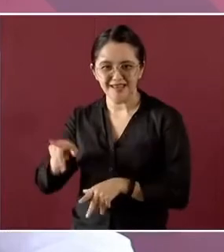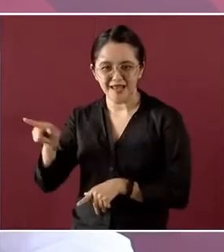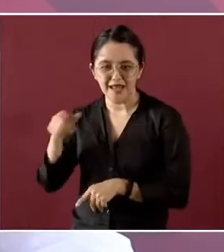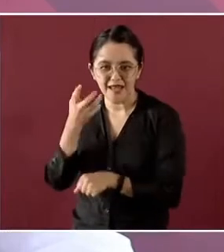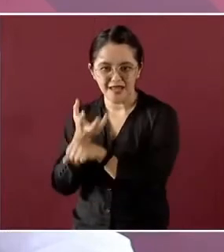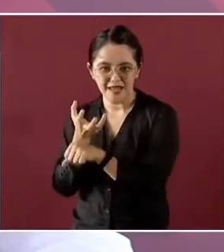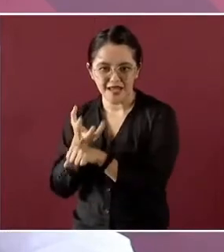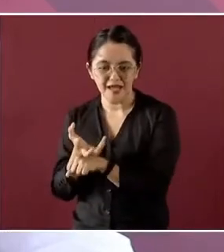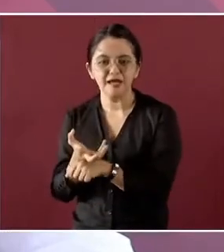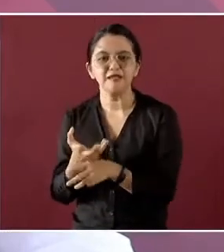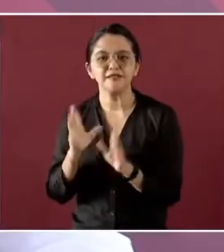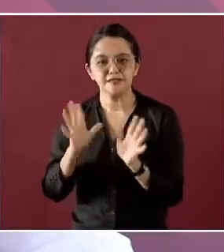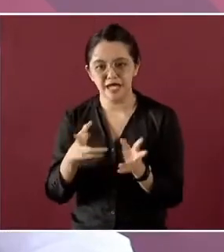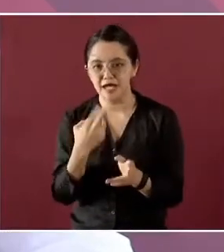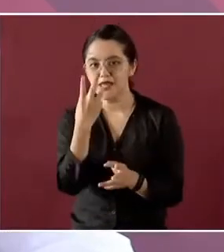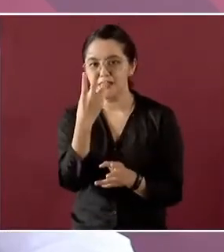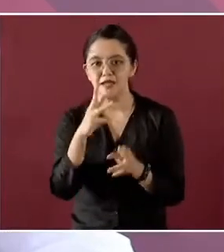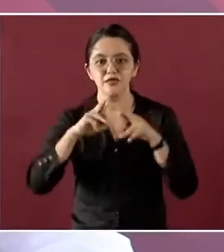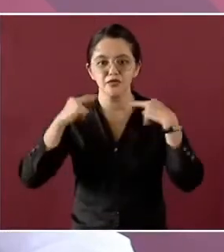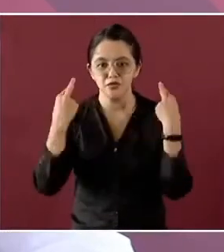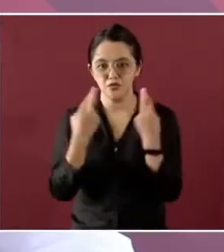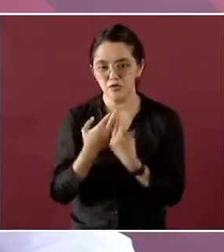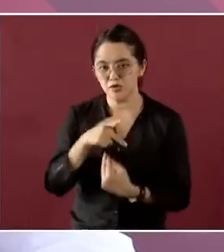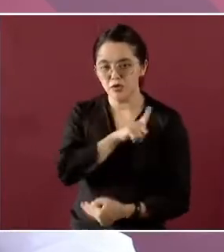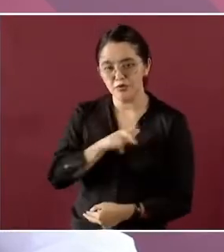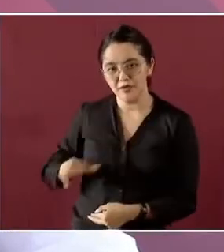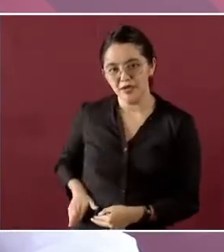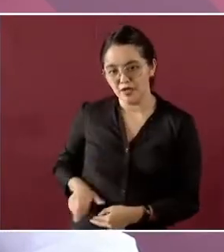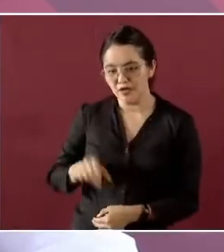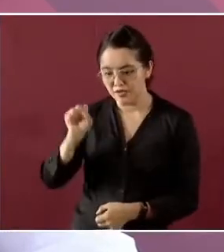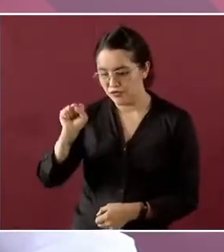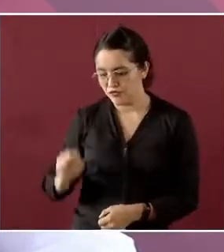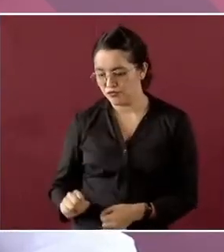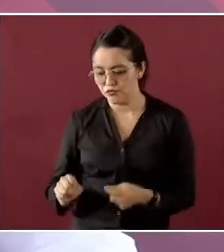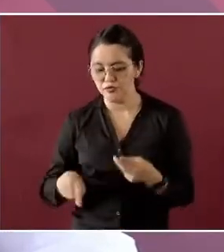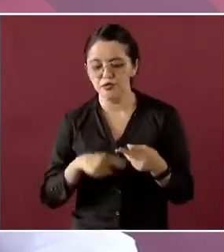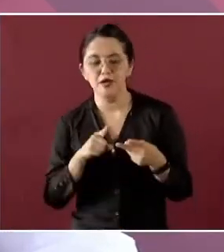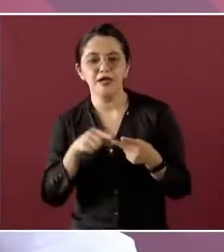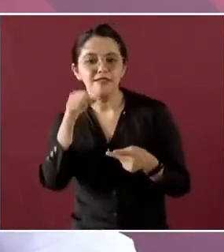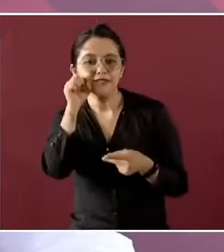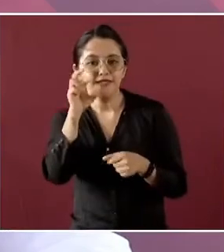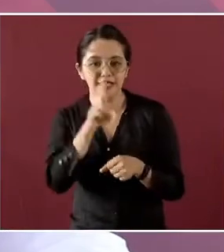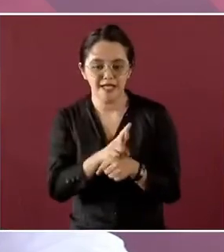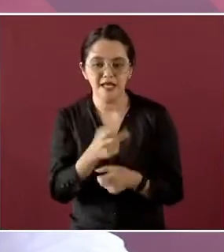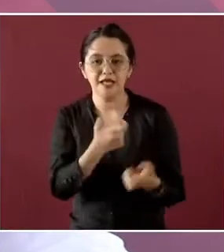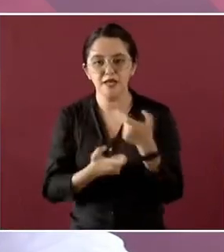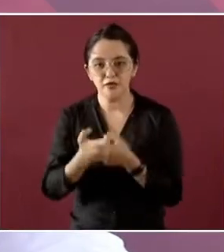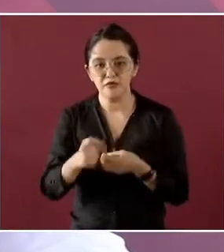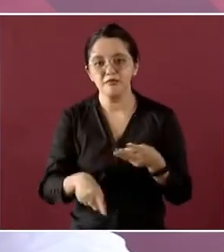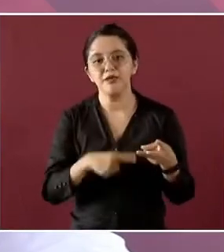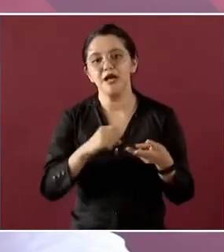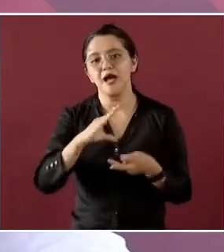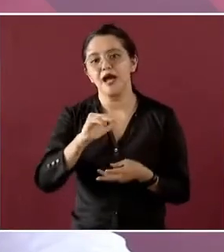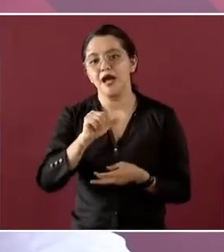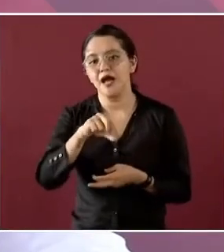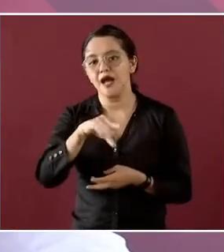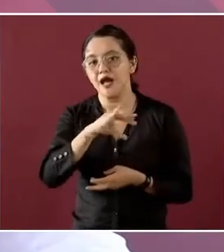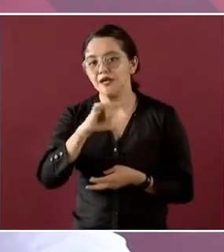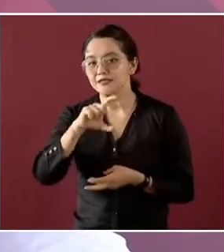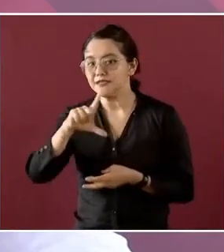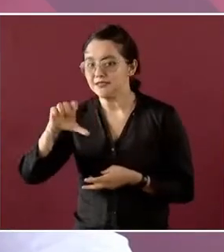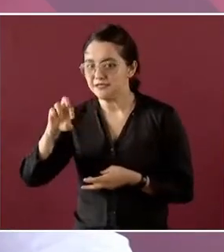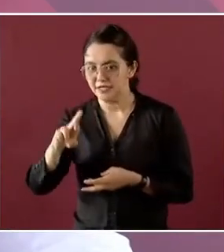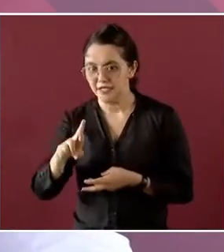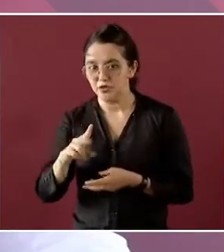reuniones con los gobernadores del sureste, con la secretaria de Economía y el canciller. Uno de los temas que